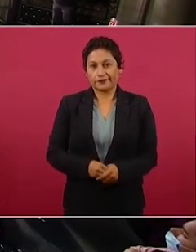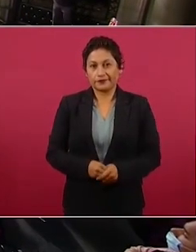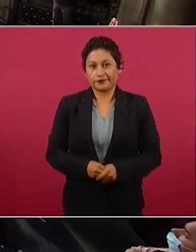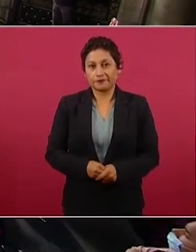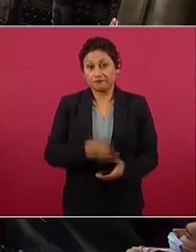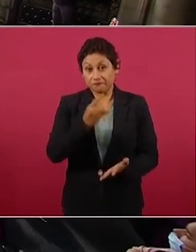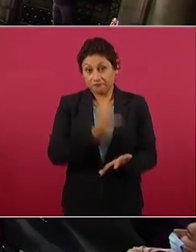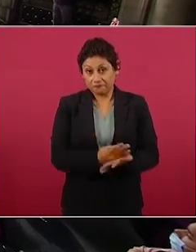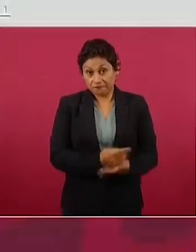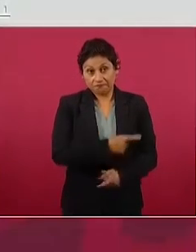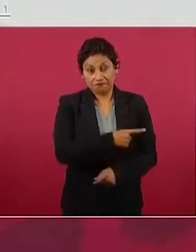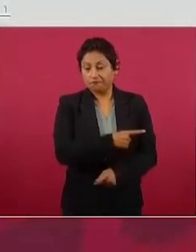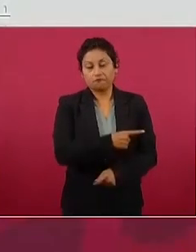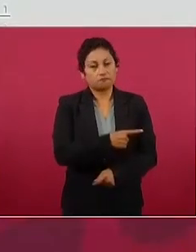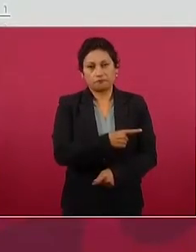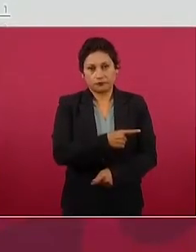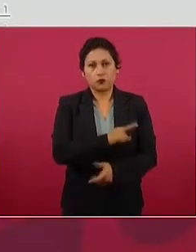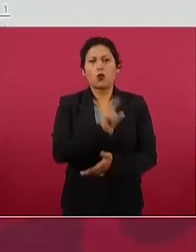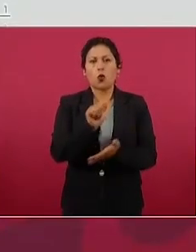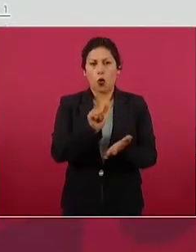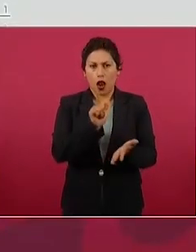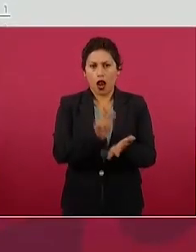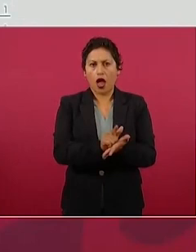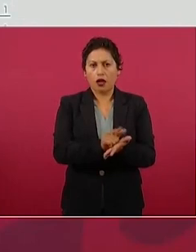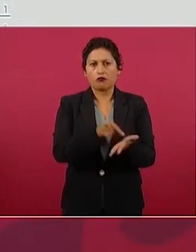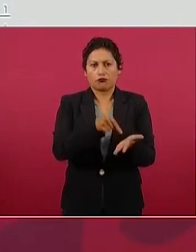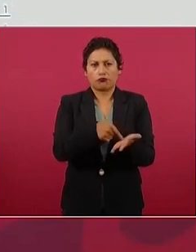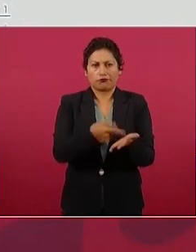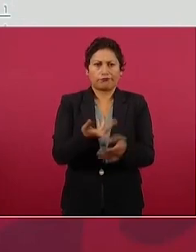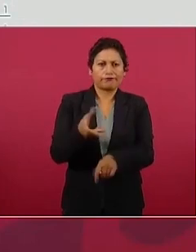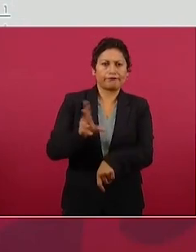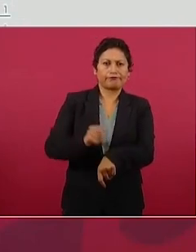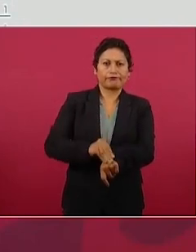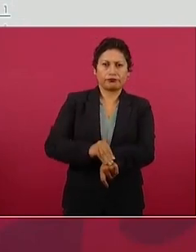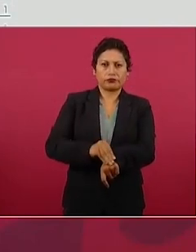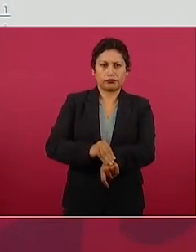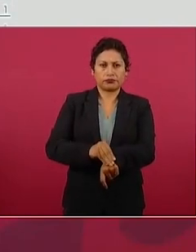La ley lo permitía. Era legal.